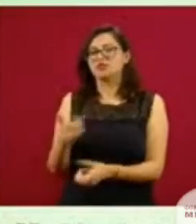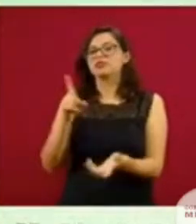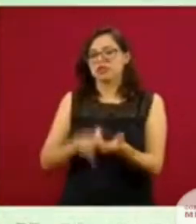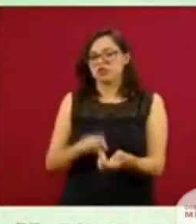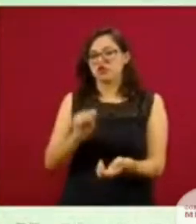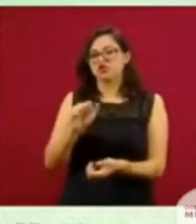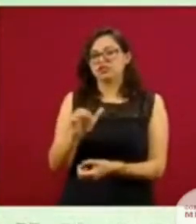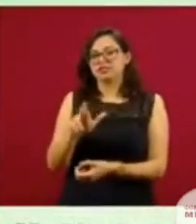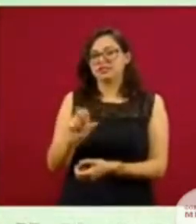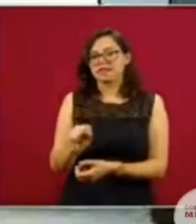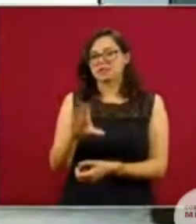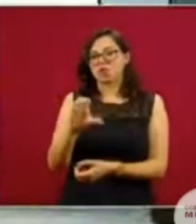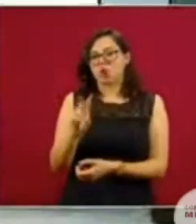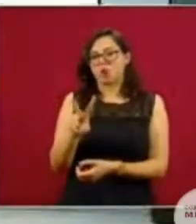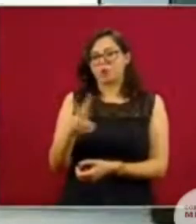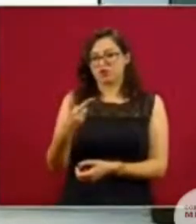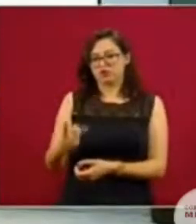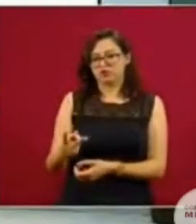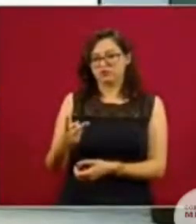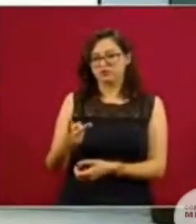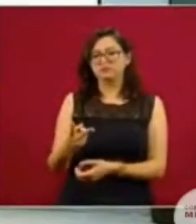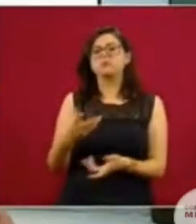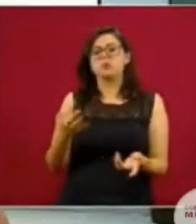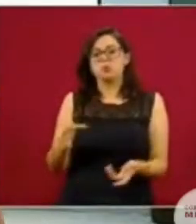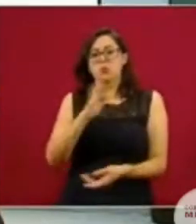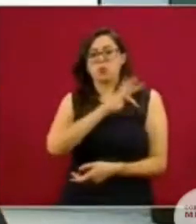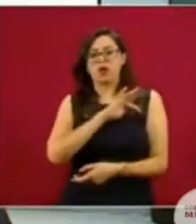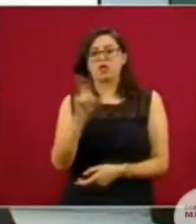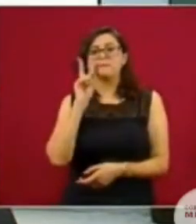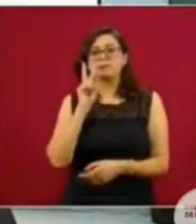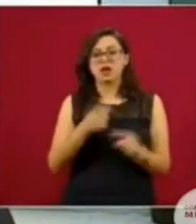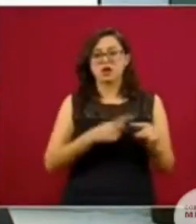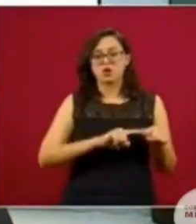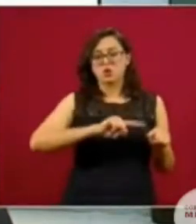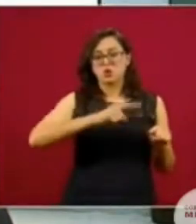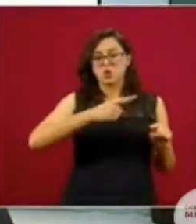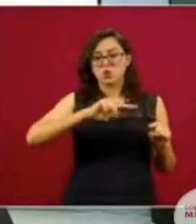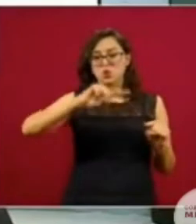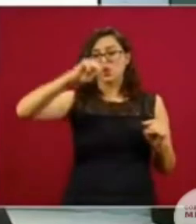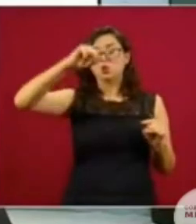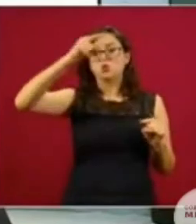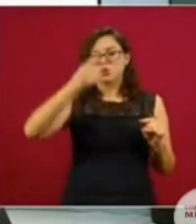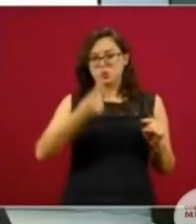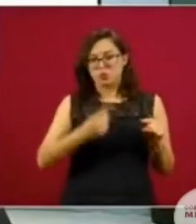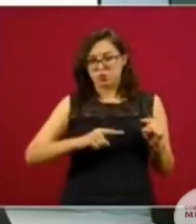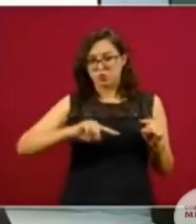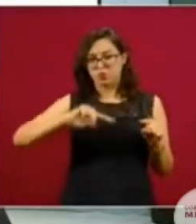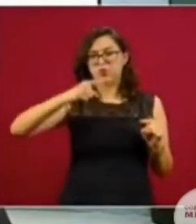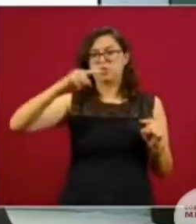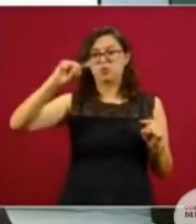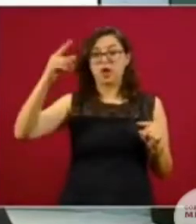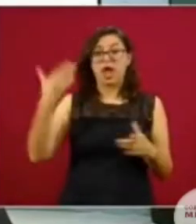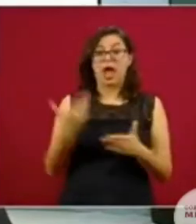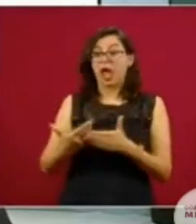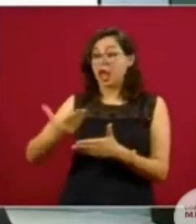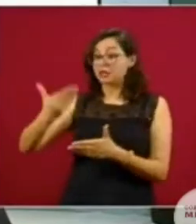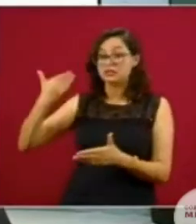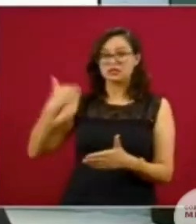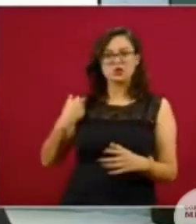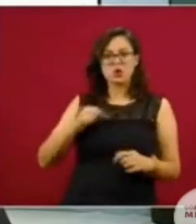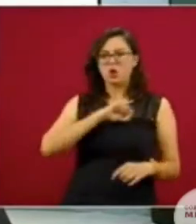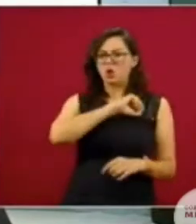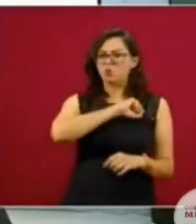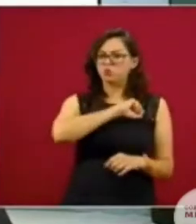al virus SARS-CoV-2 causante de COVID. Y esta es la trayectoria que tenemos. Hemos visto algunas fluctuaciones que no se habían